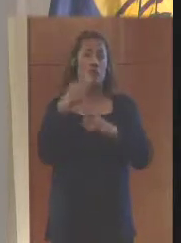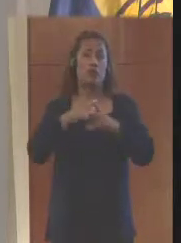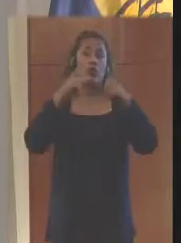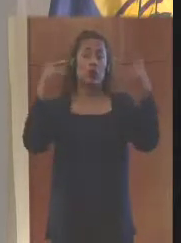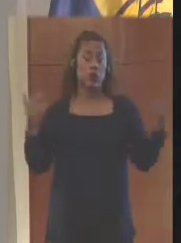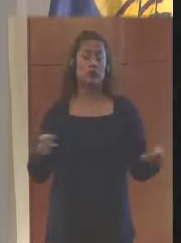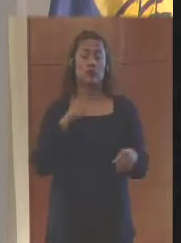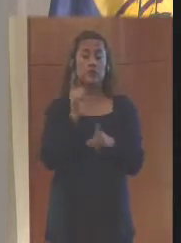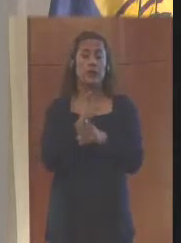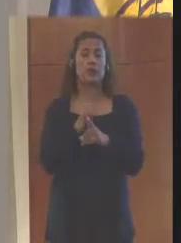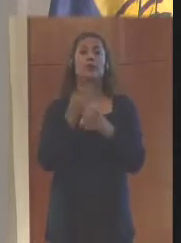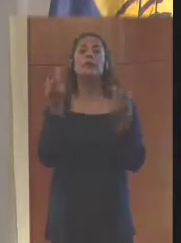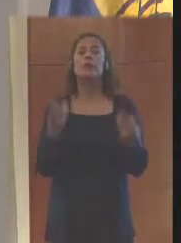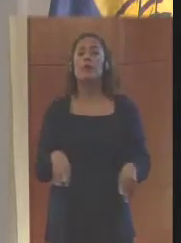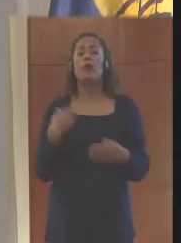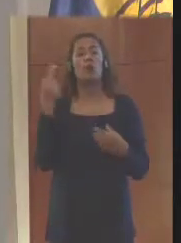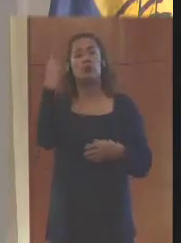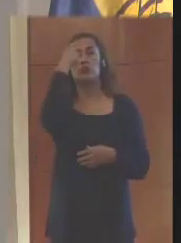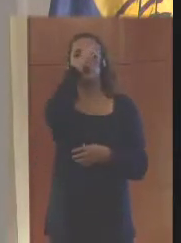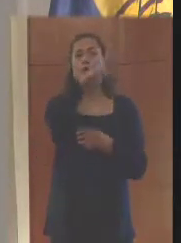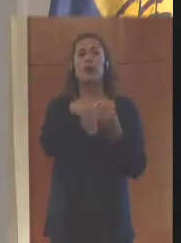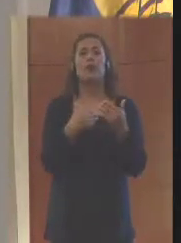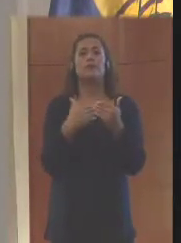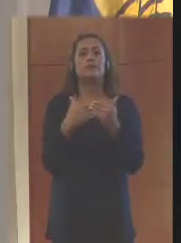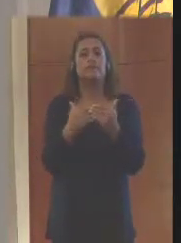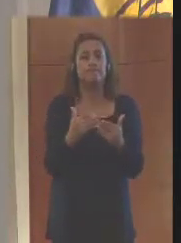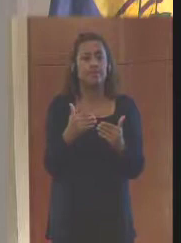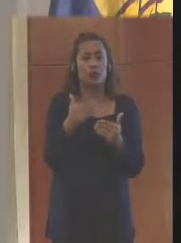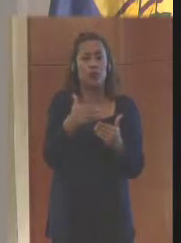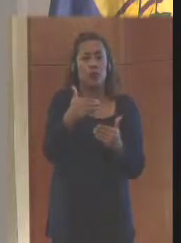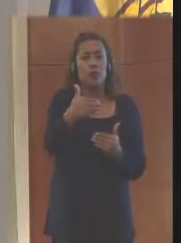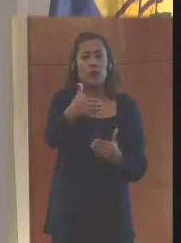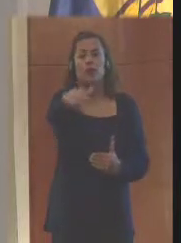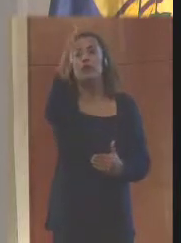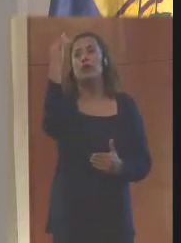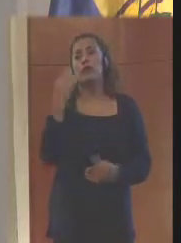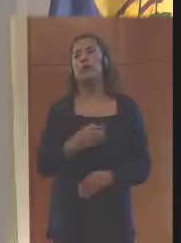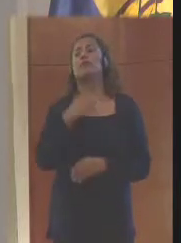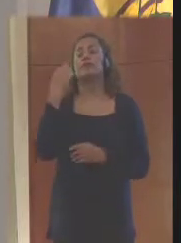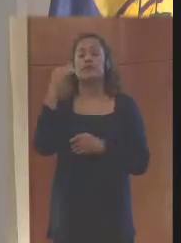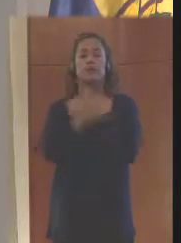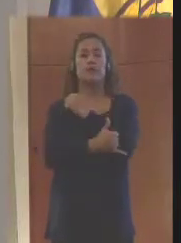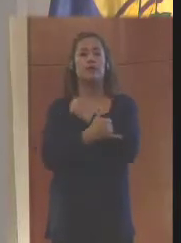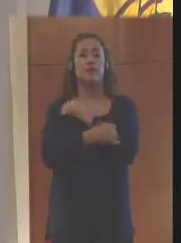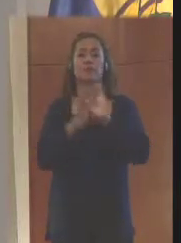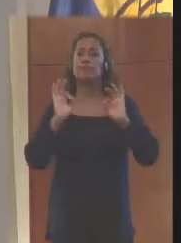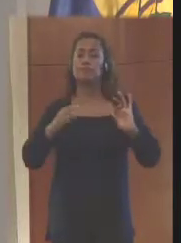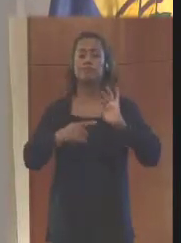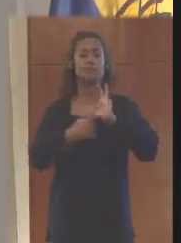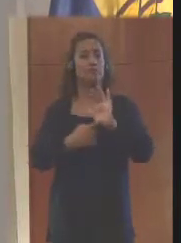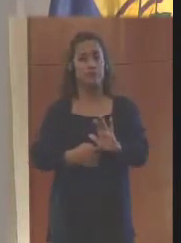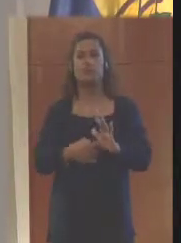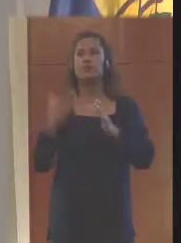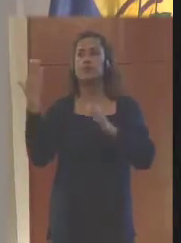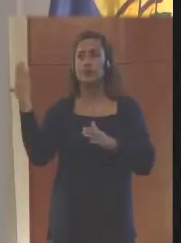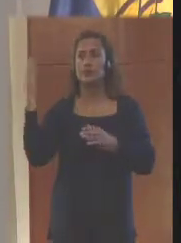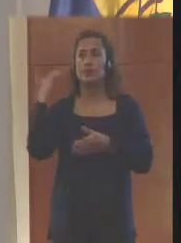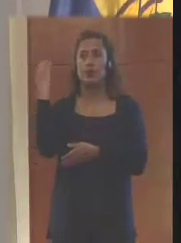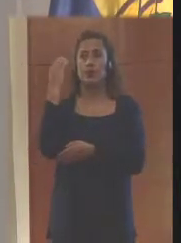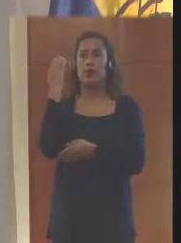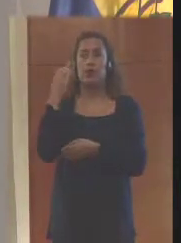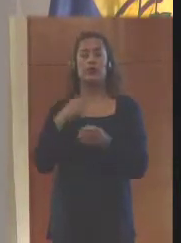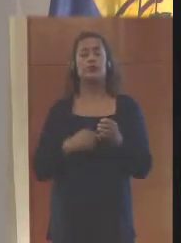pero en los que también se han hecho unos retos, unos avances importantes en el país, es otro de los ejemplos que podemos mostrar desde Colombia.